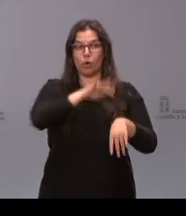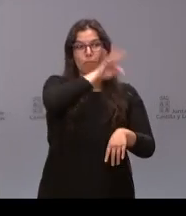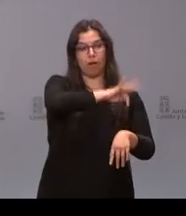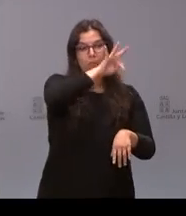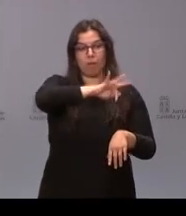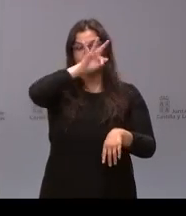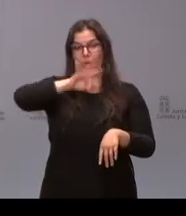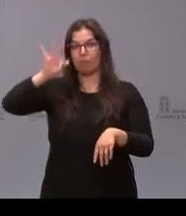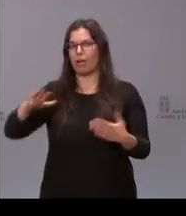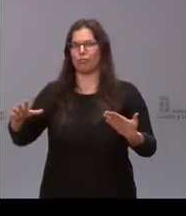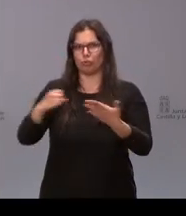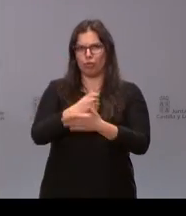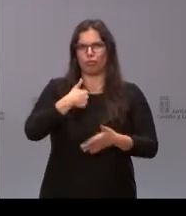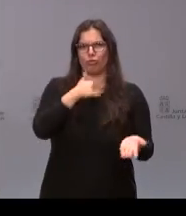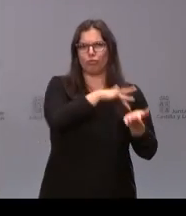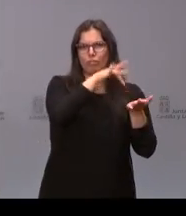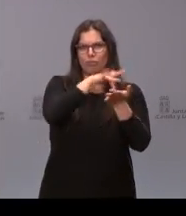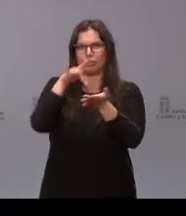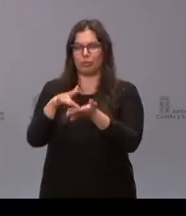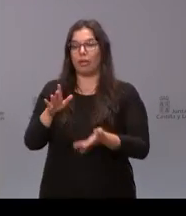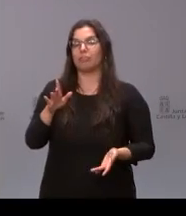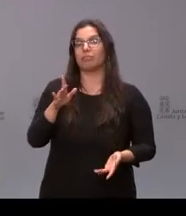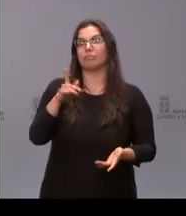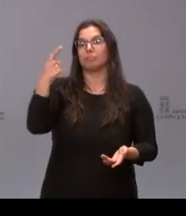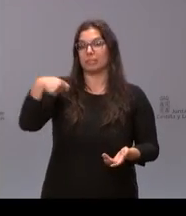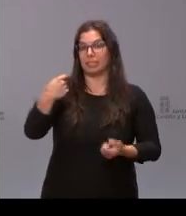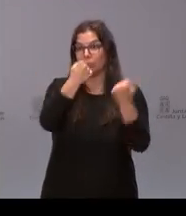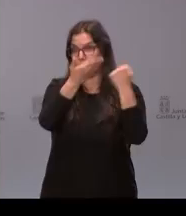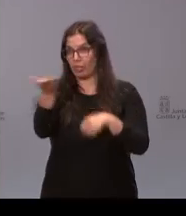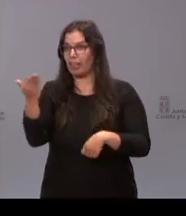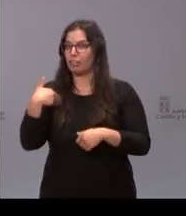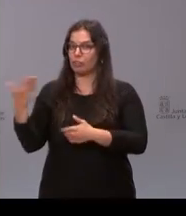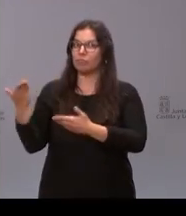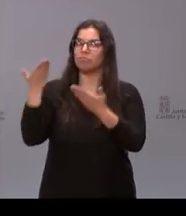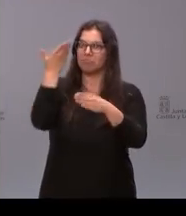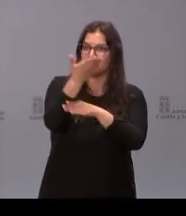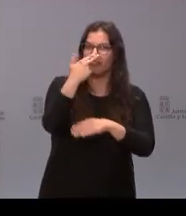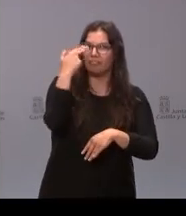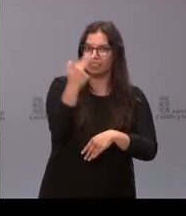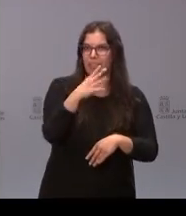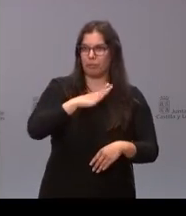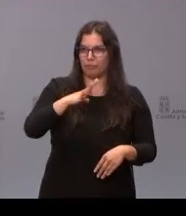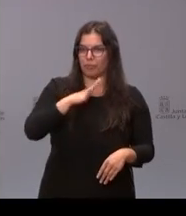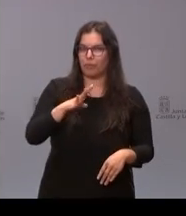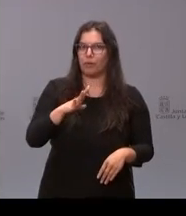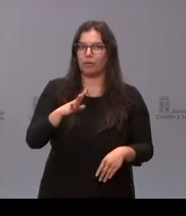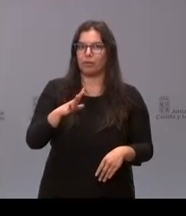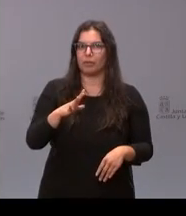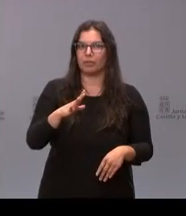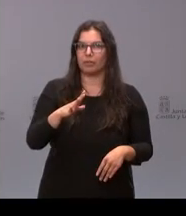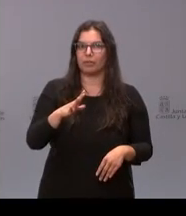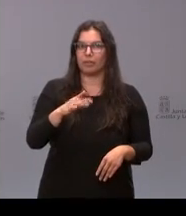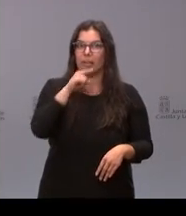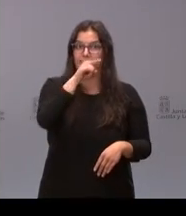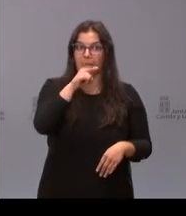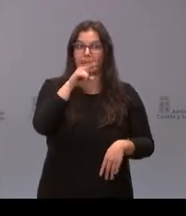el militar hasta Fuente de Meja por cierto presidente autoridades os invito a que lo veáis a visitarlo por favor están nuestros enfermos